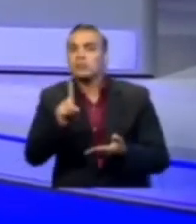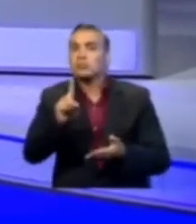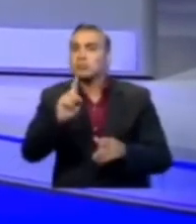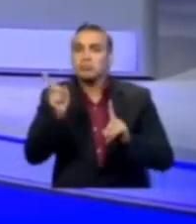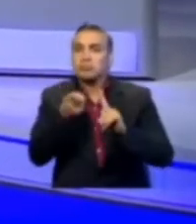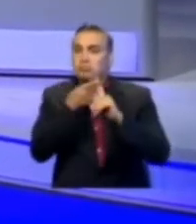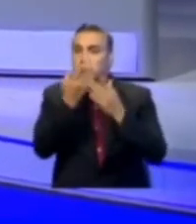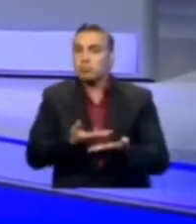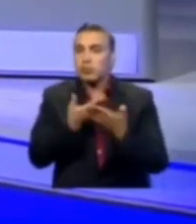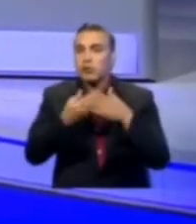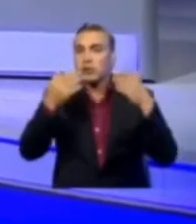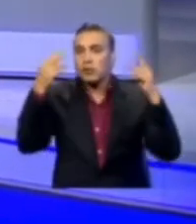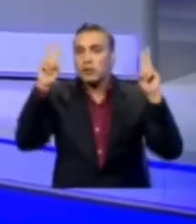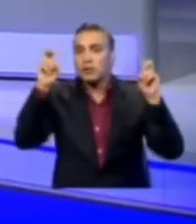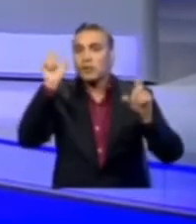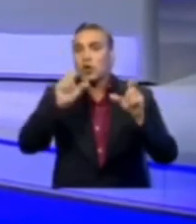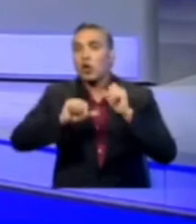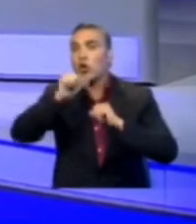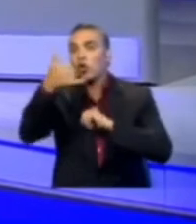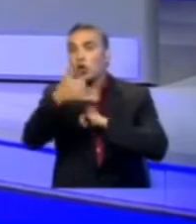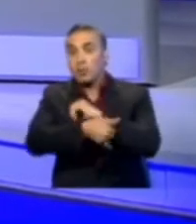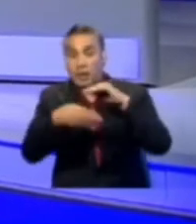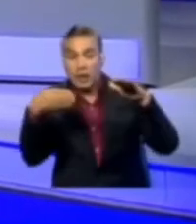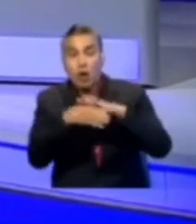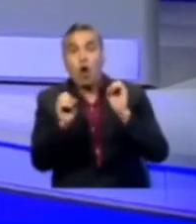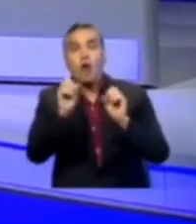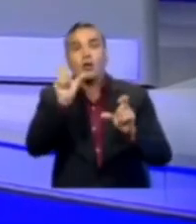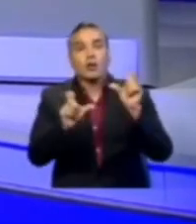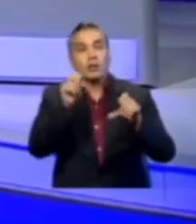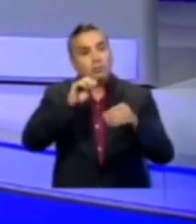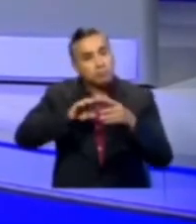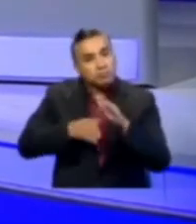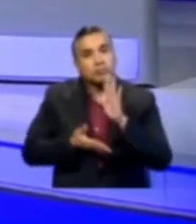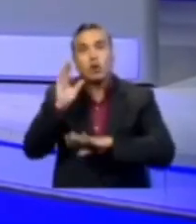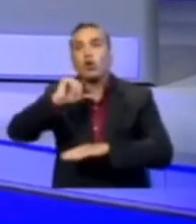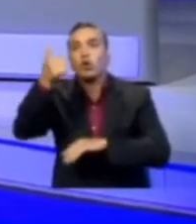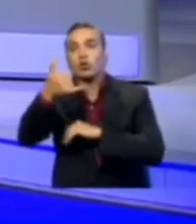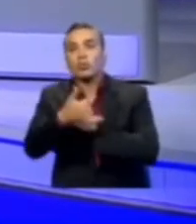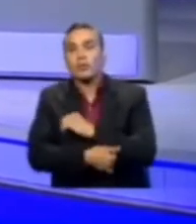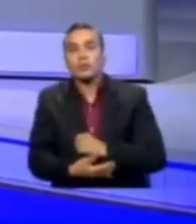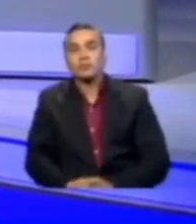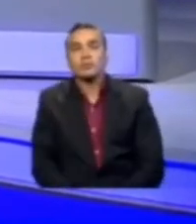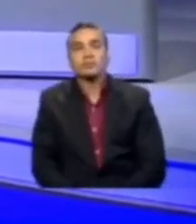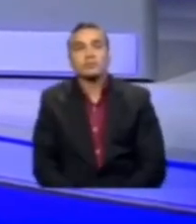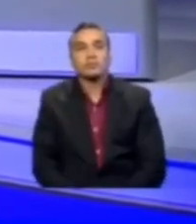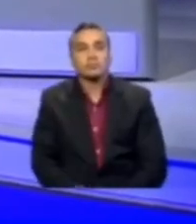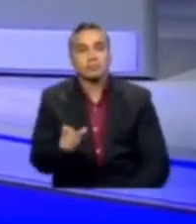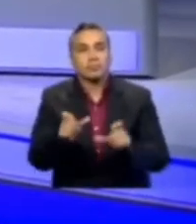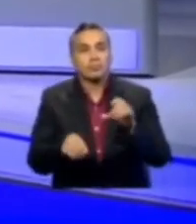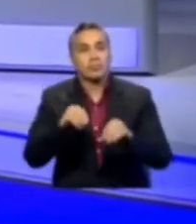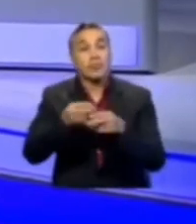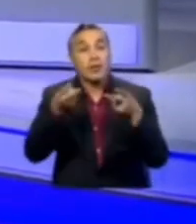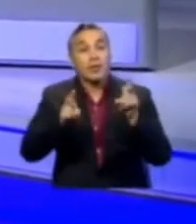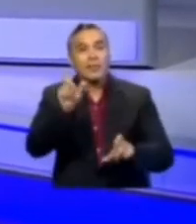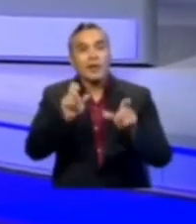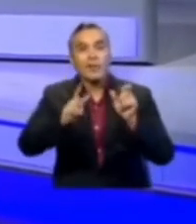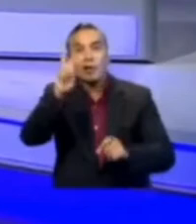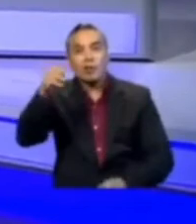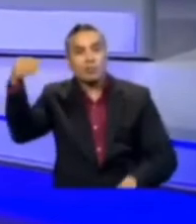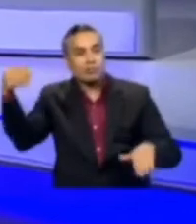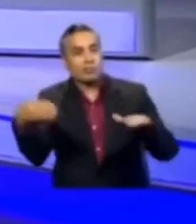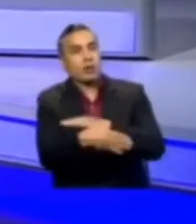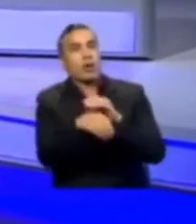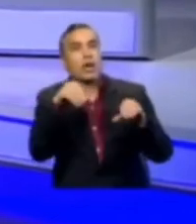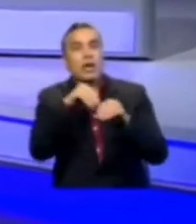principal propuesta en política migratoria? Y específicamente, ¿cómo piensa integrar y regular la migración de los hermanos venezolanos, que es el grupo más